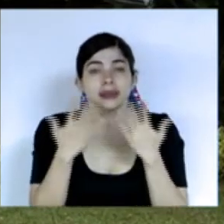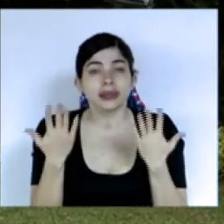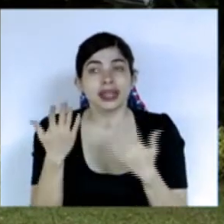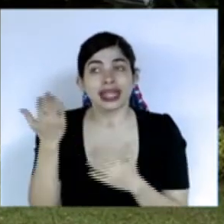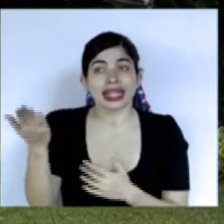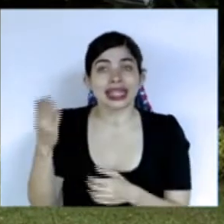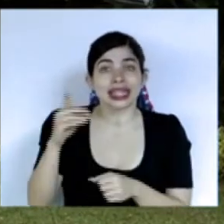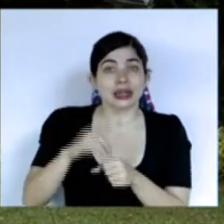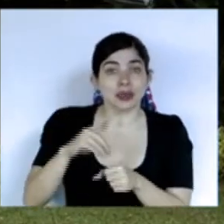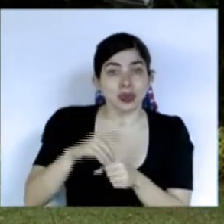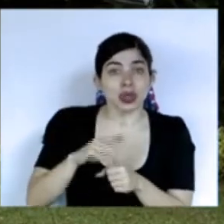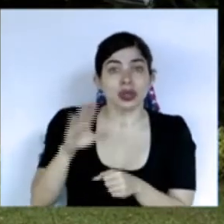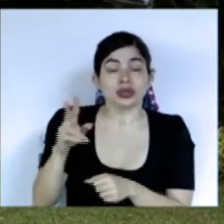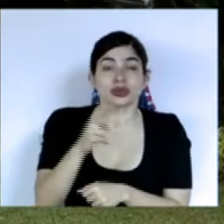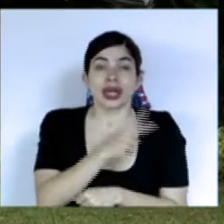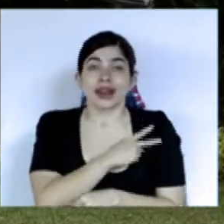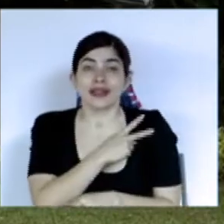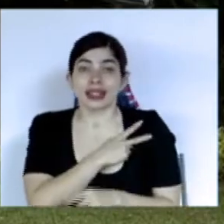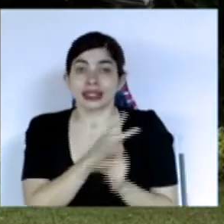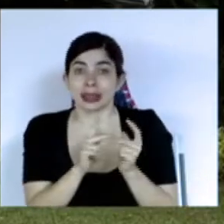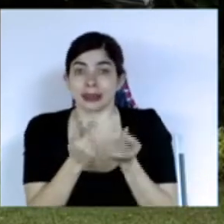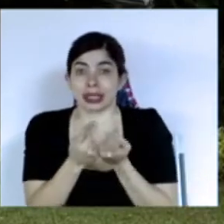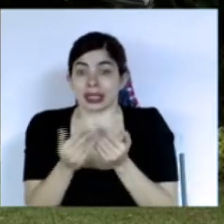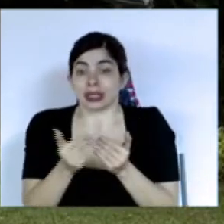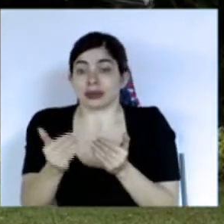diputados de sus jefes y jefas de fracción